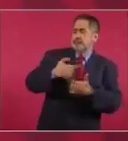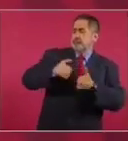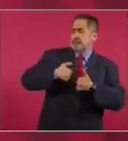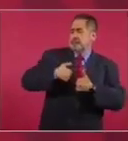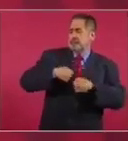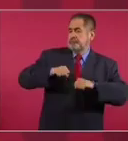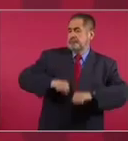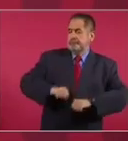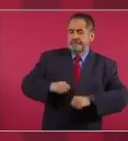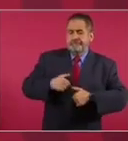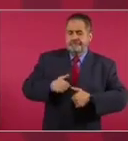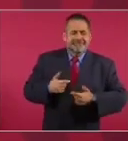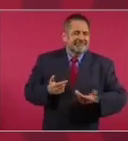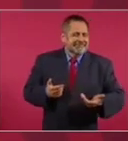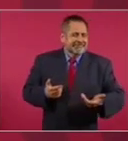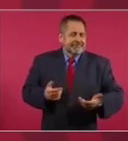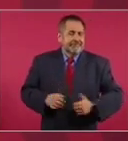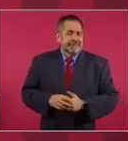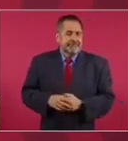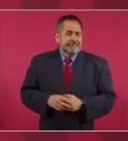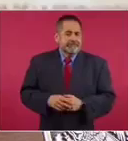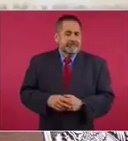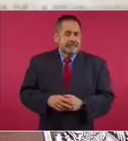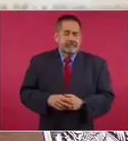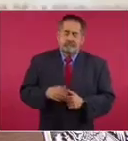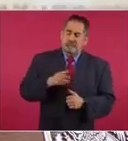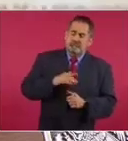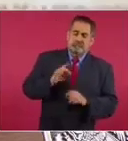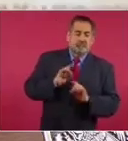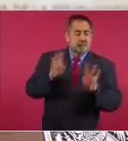hechos a mano,